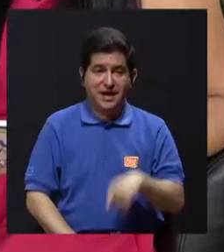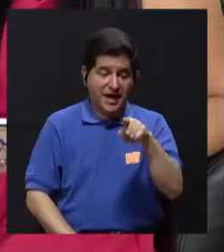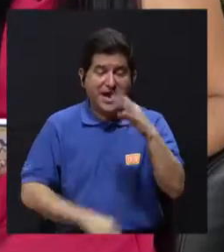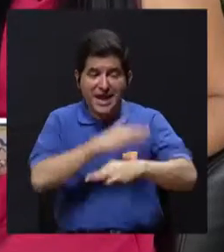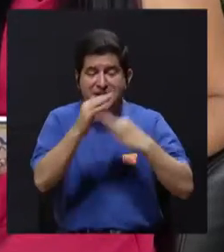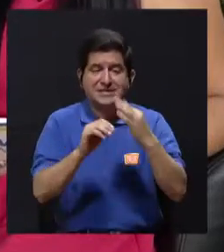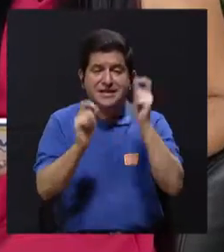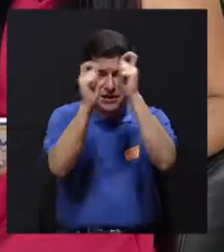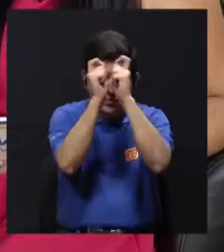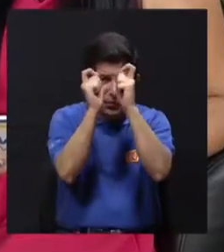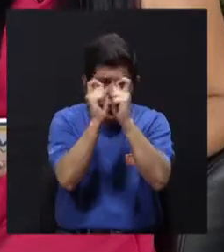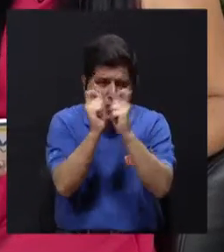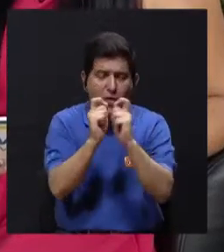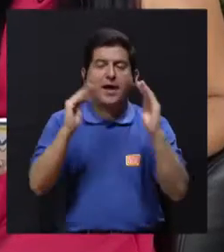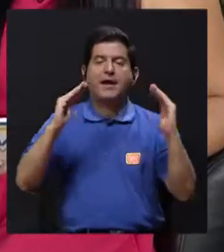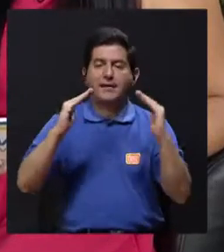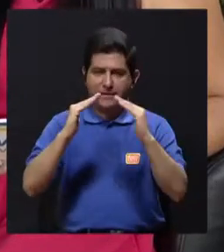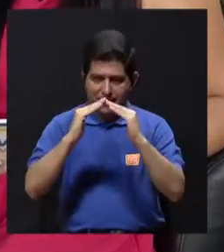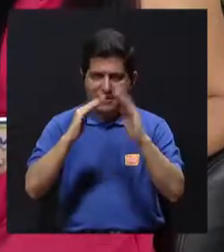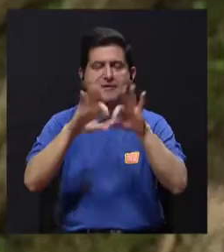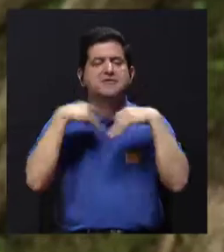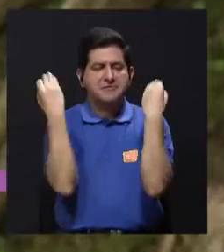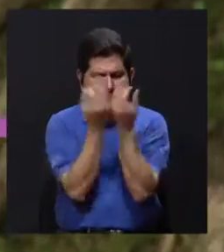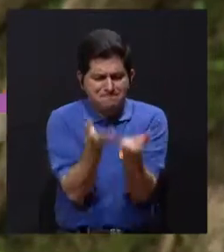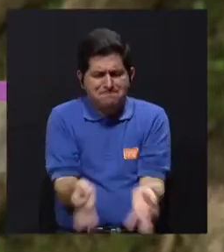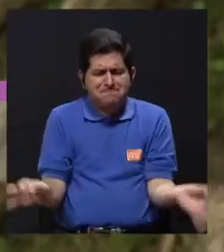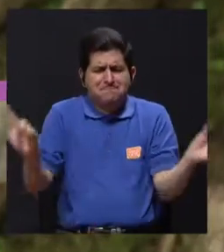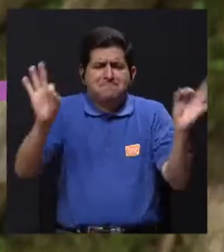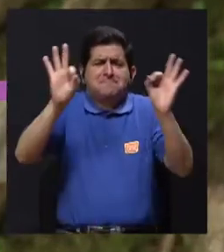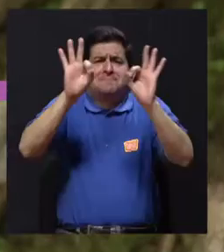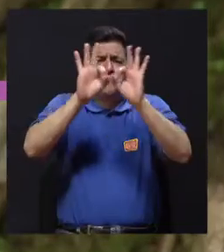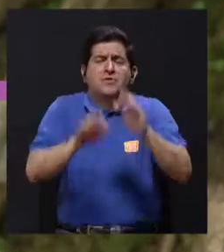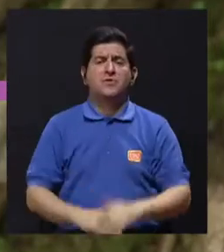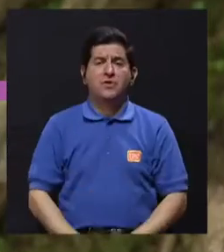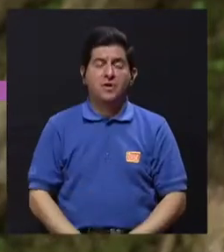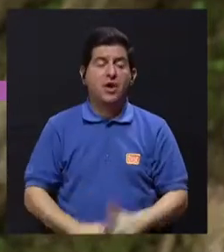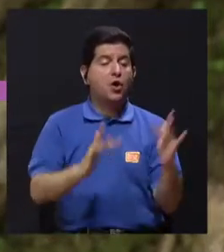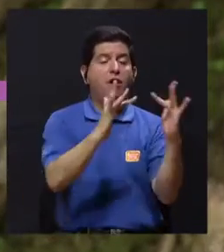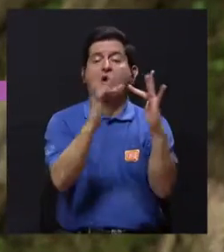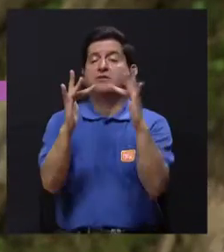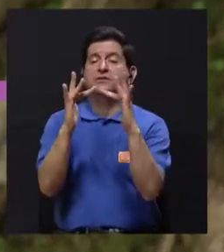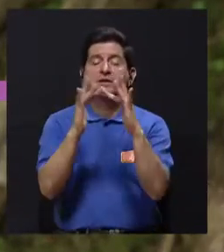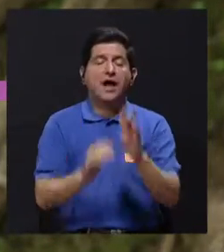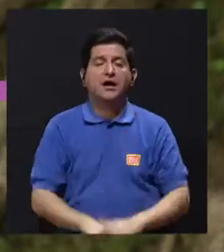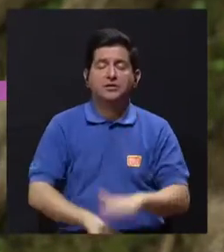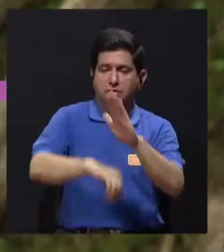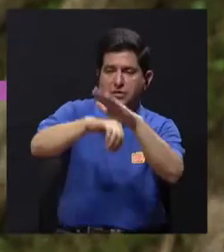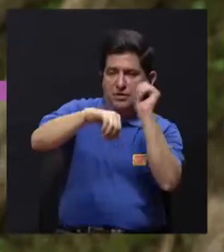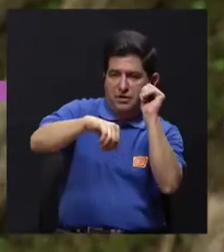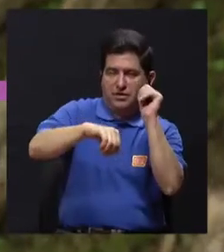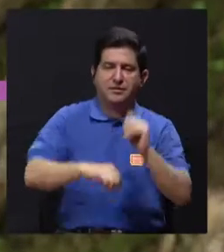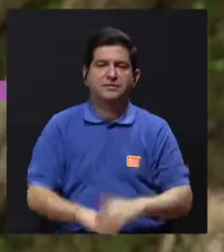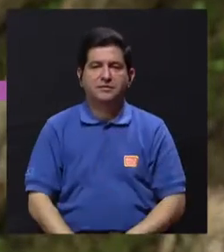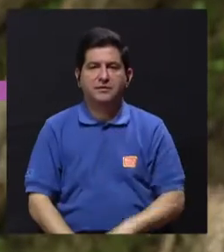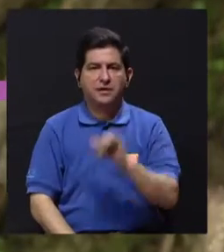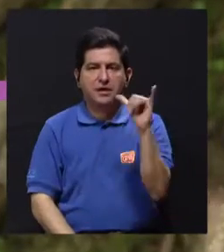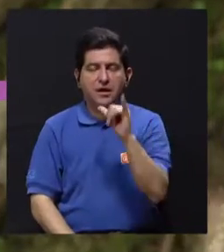detalles en la casa en la familia es importantísimo. El contacto el llamar